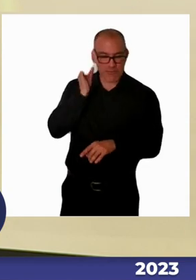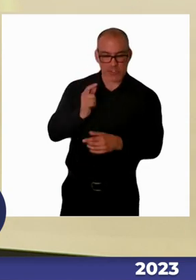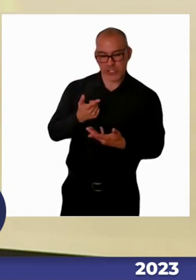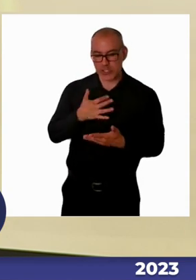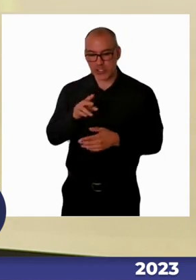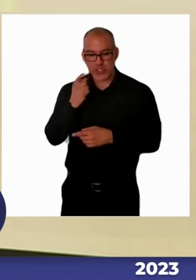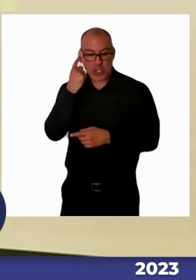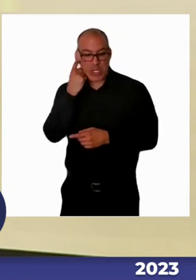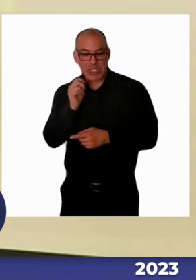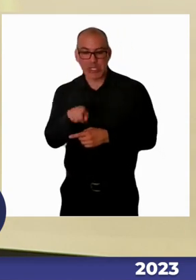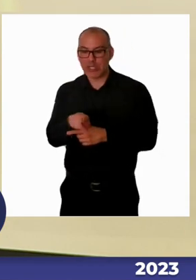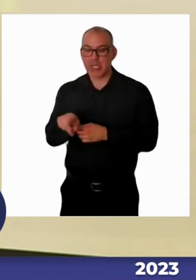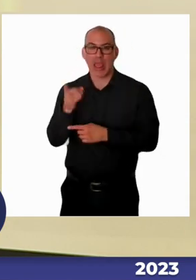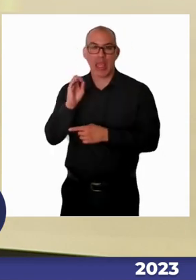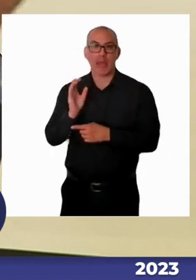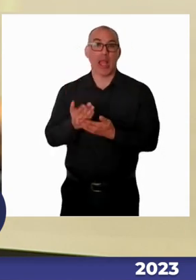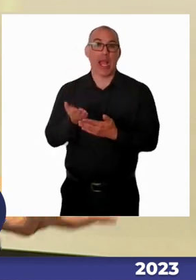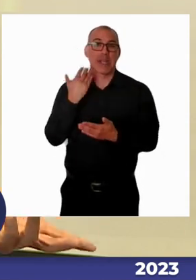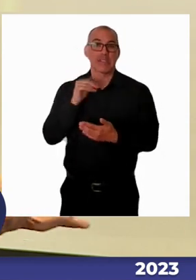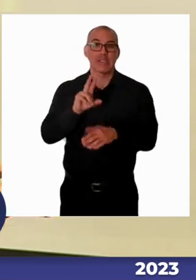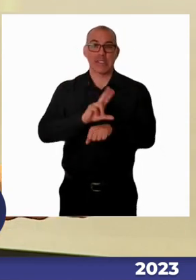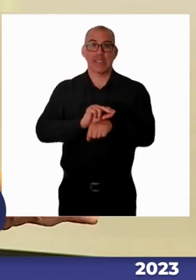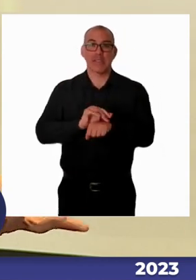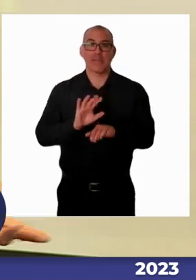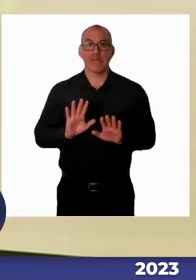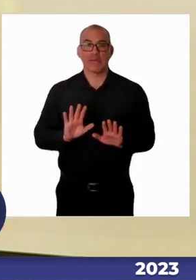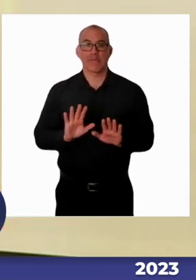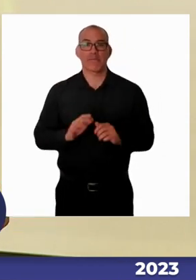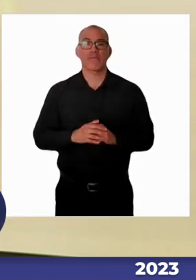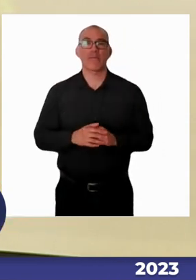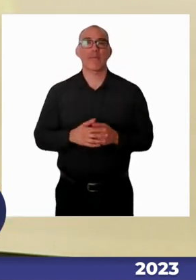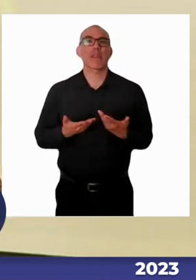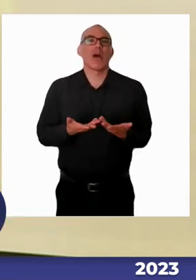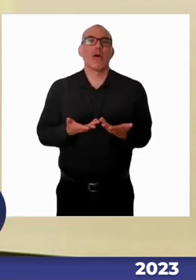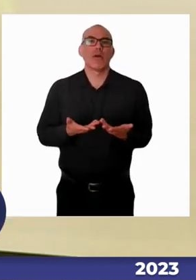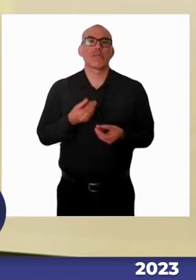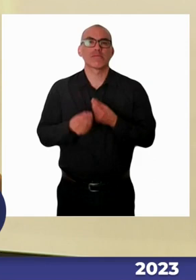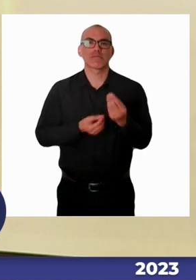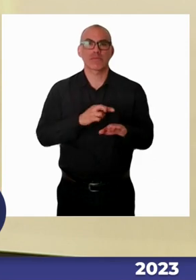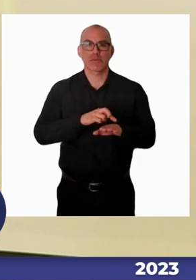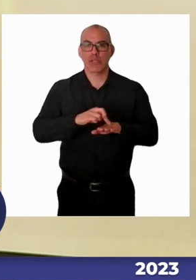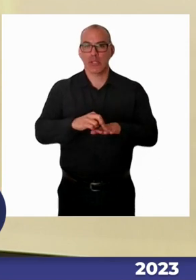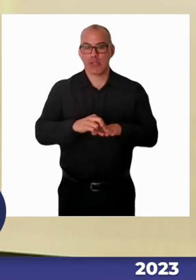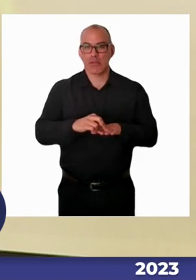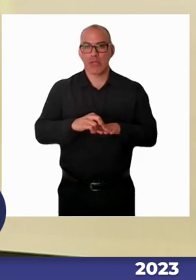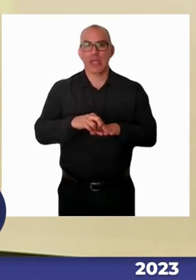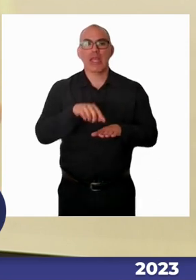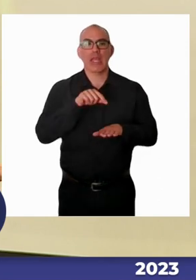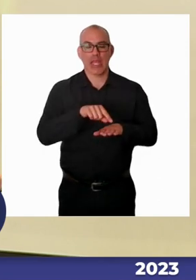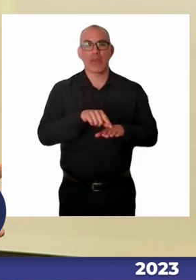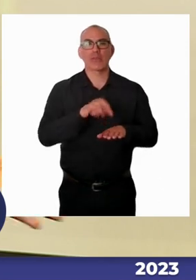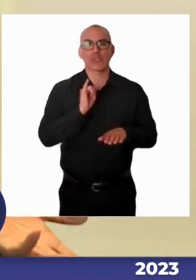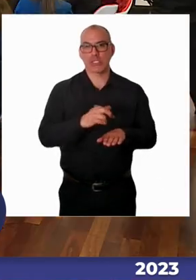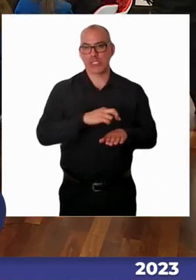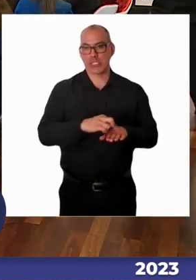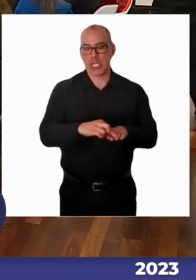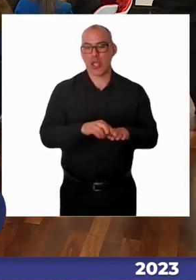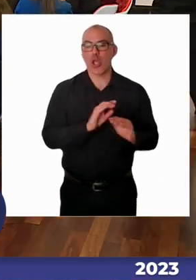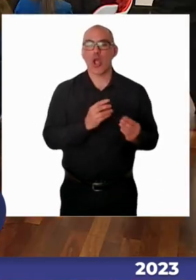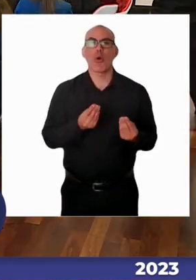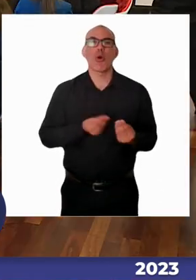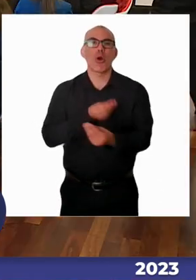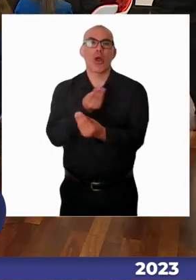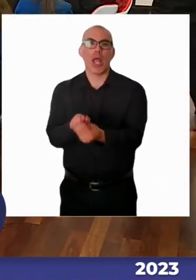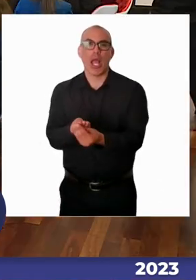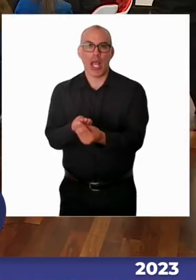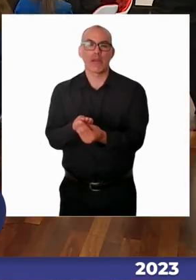desgraciadamente con ley, ¿verdad? Todos sabemos que conducir en estado de debilidad no es muy aconsejable. Tuvimos que hacer una ley para